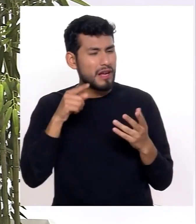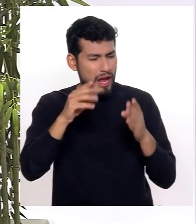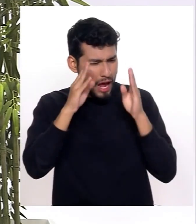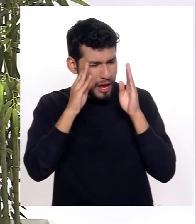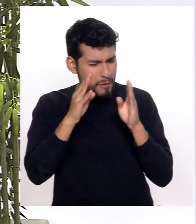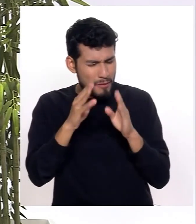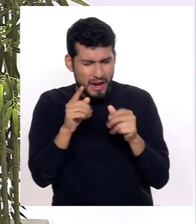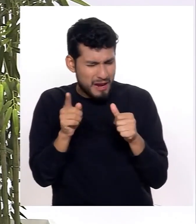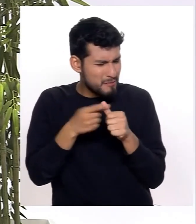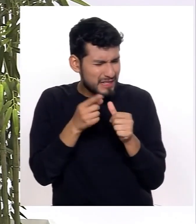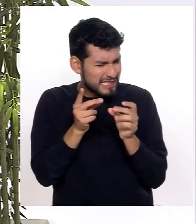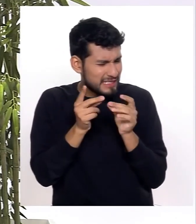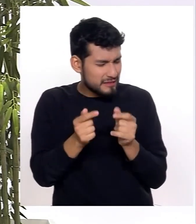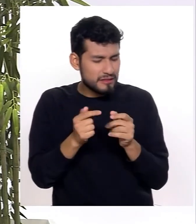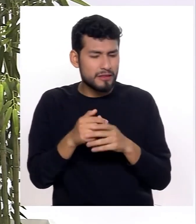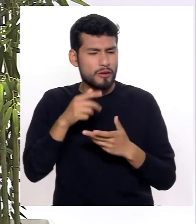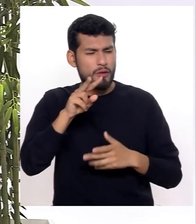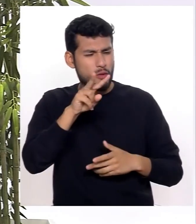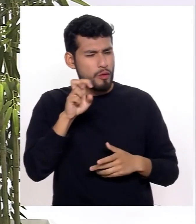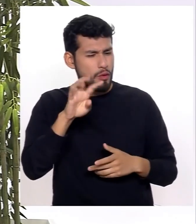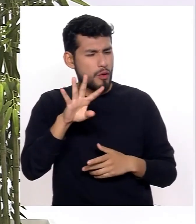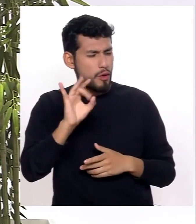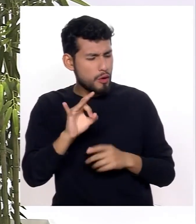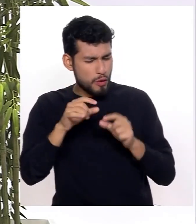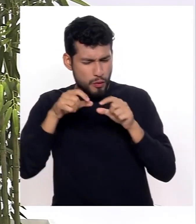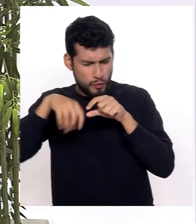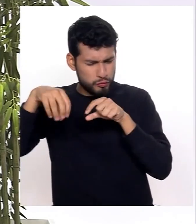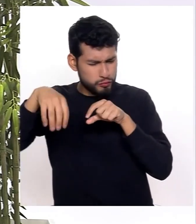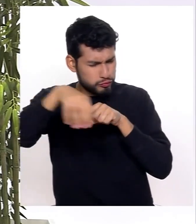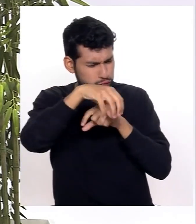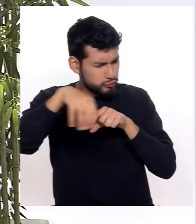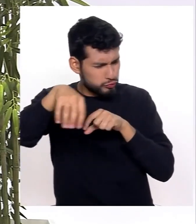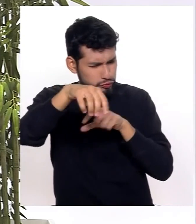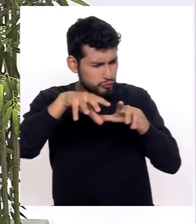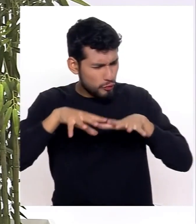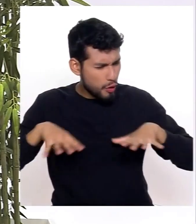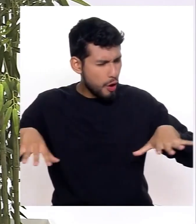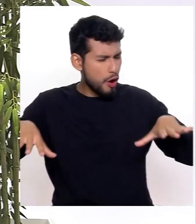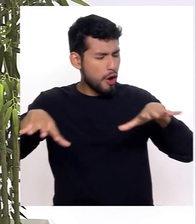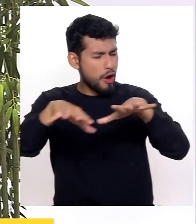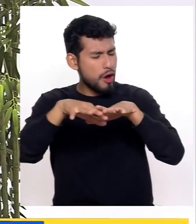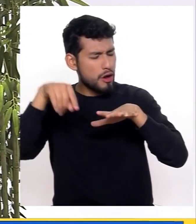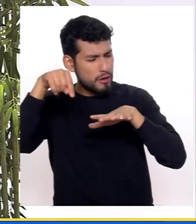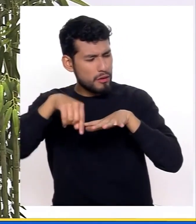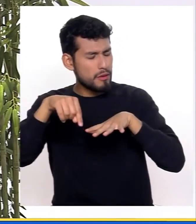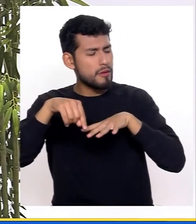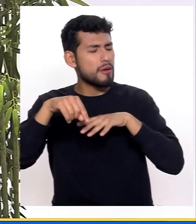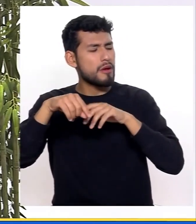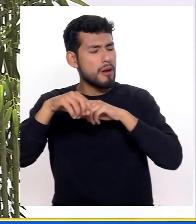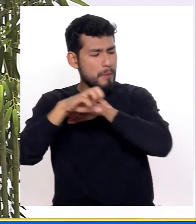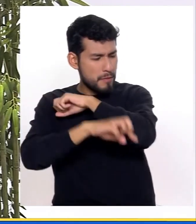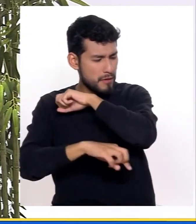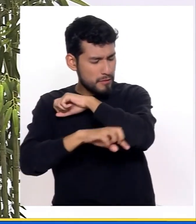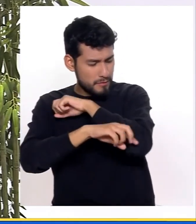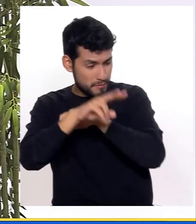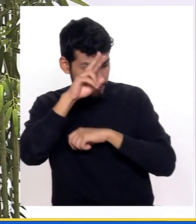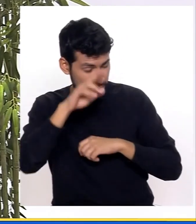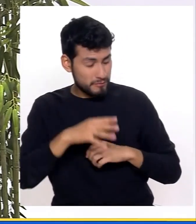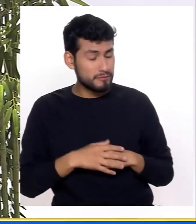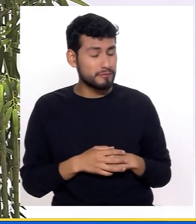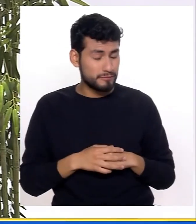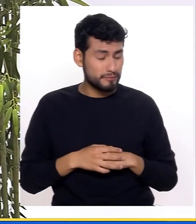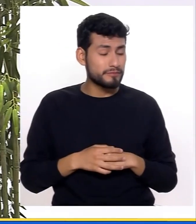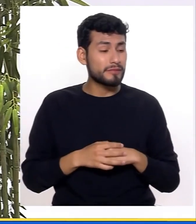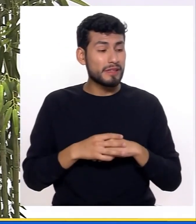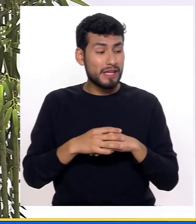atención primaria, decir, los 248 centros que tenemos distribuidos a través de toda la República. Y